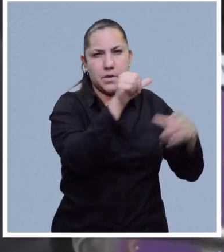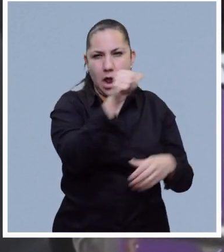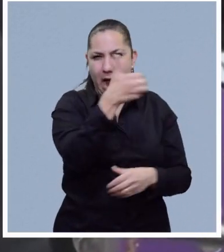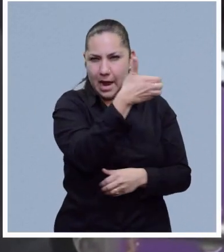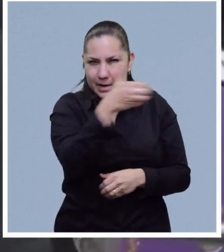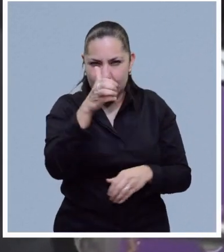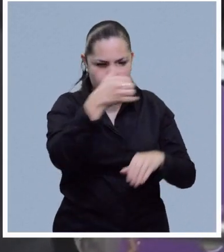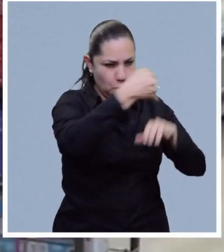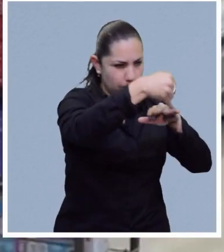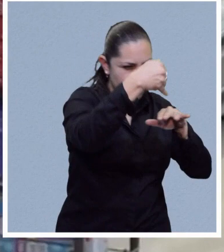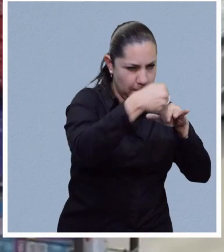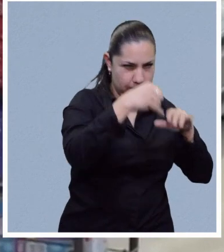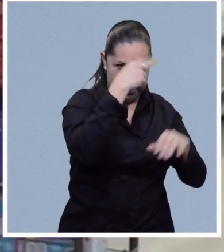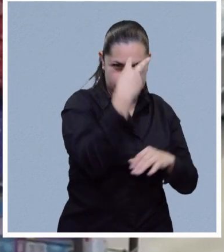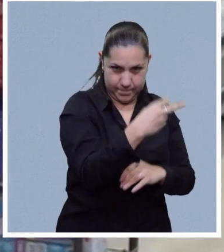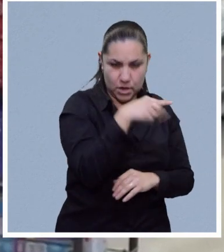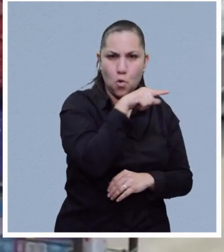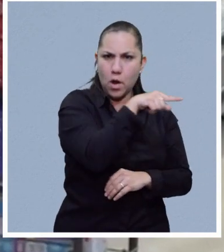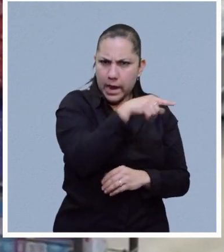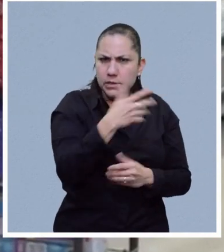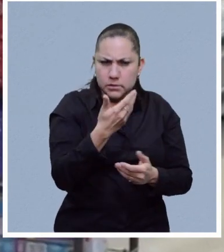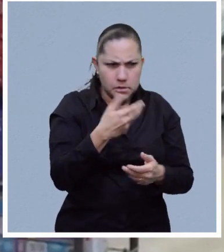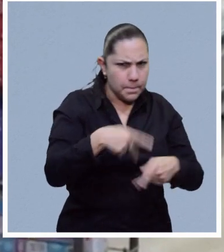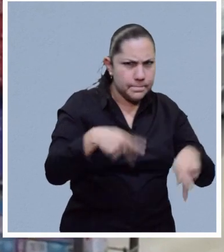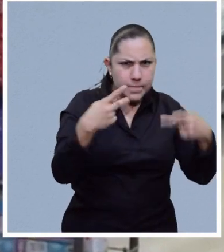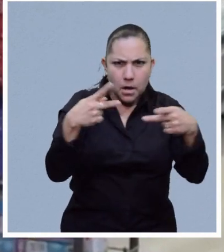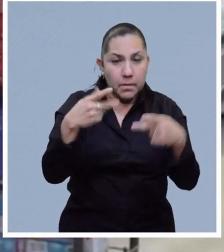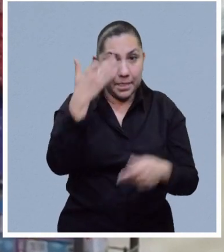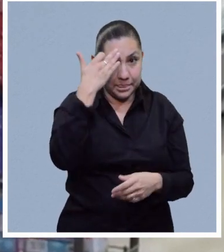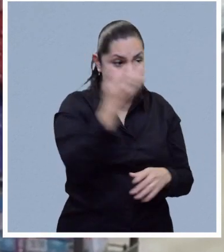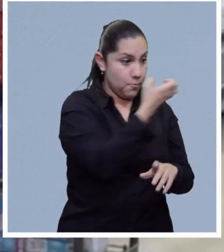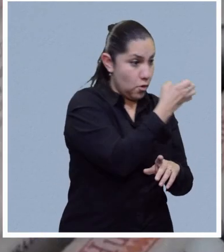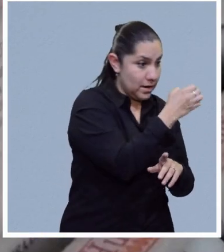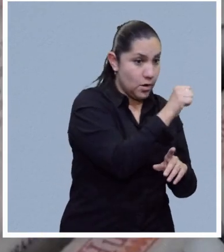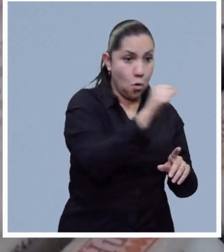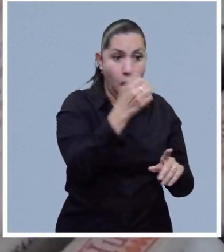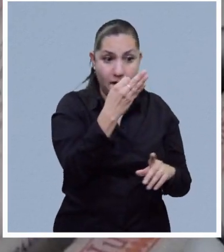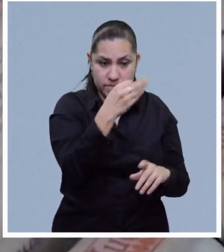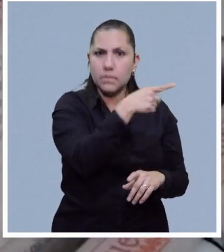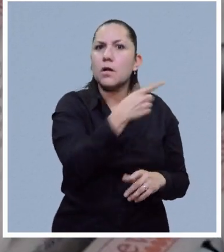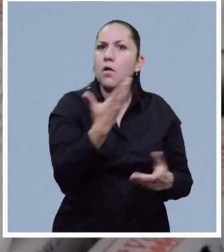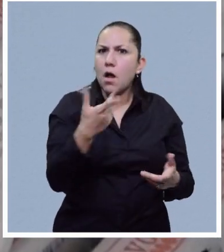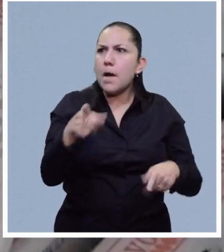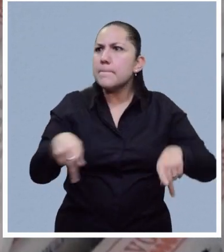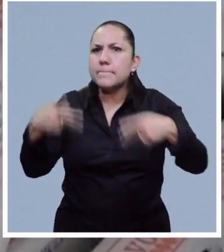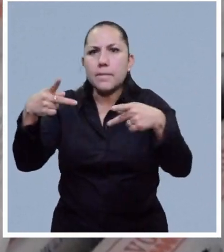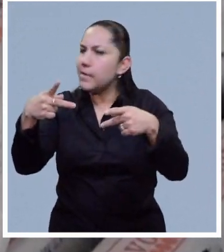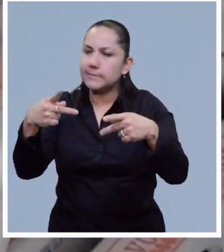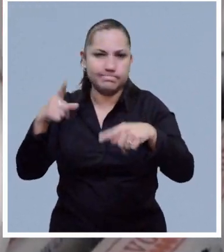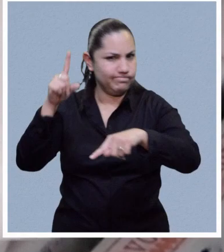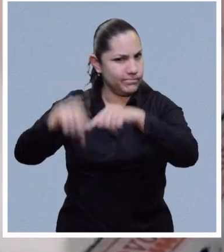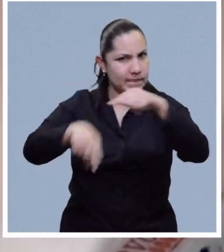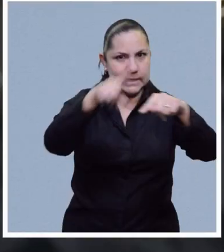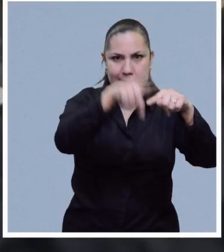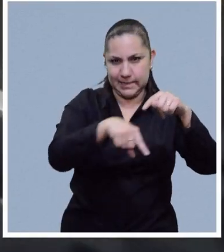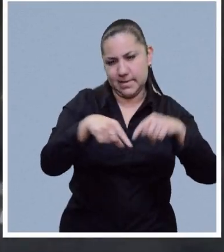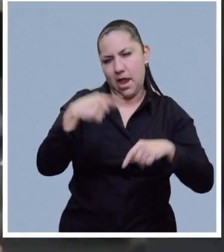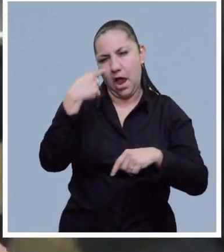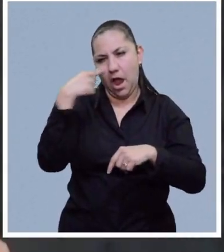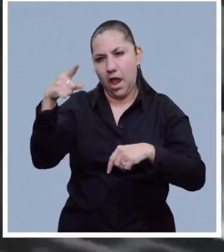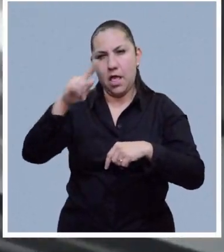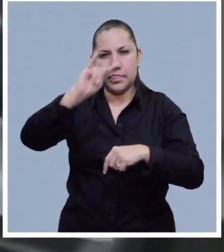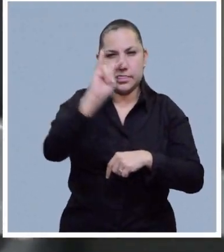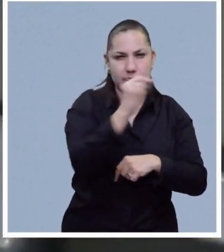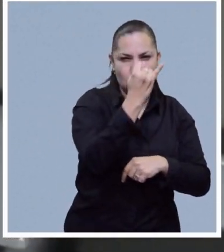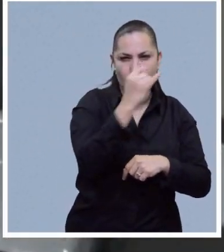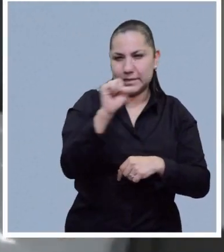Mercados Agrícolas de México, se han registrado 2 mil casos de decomiso de enero a lo que va de febrero de este año, la mayoría